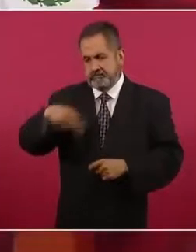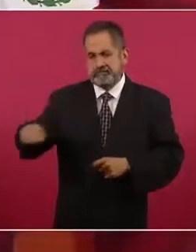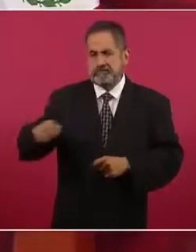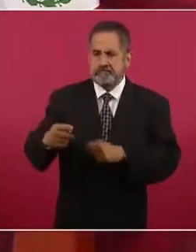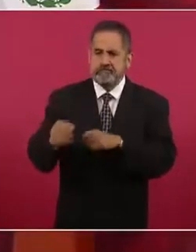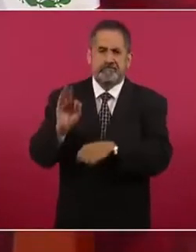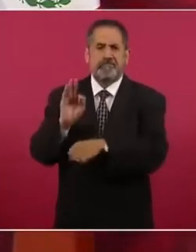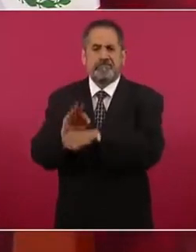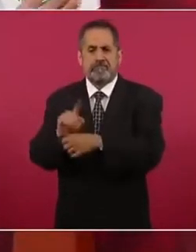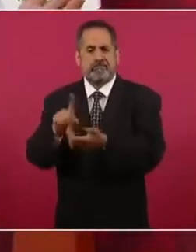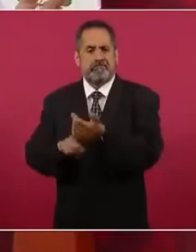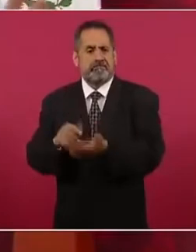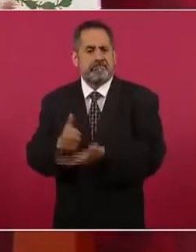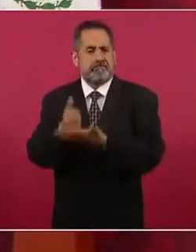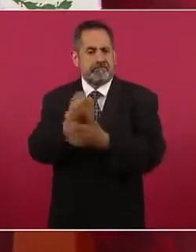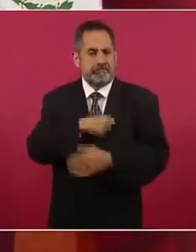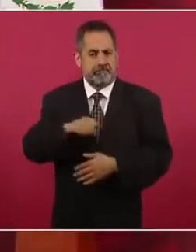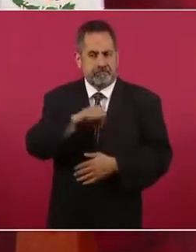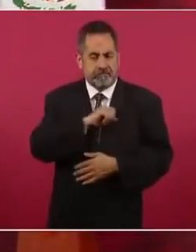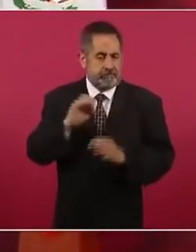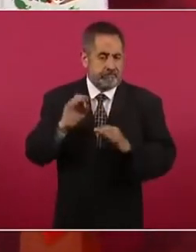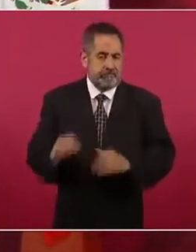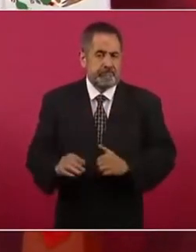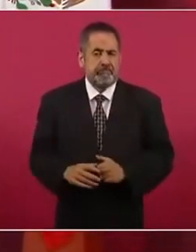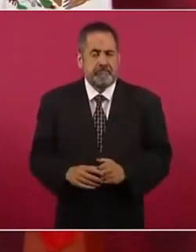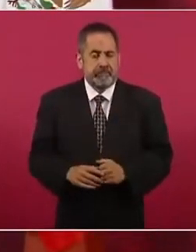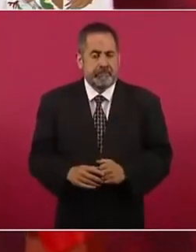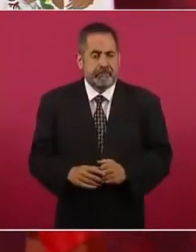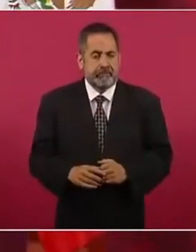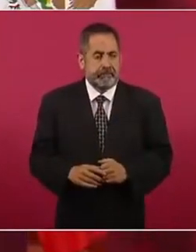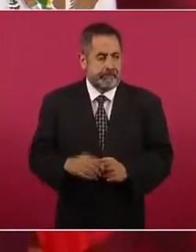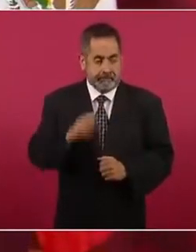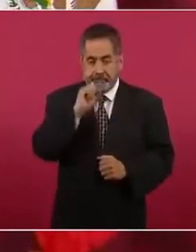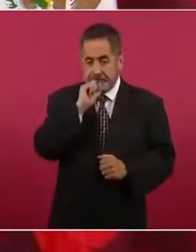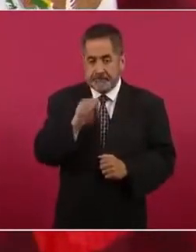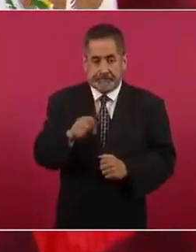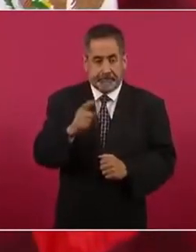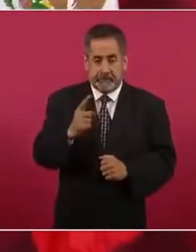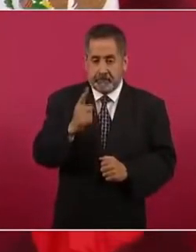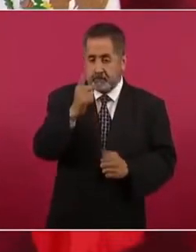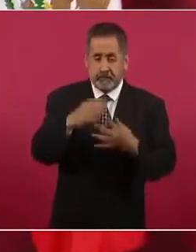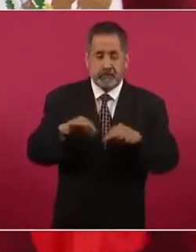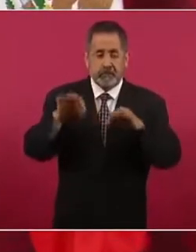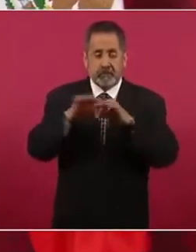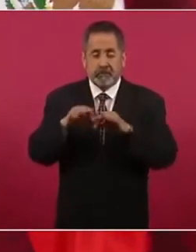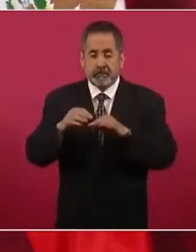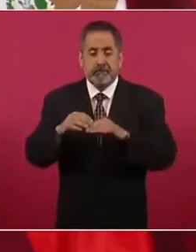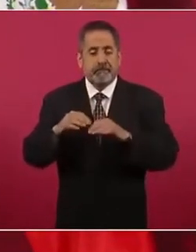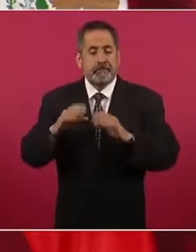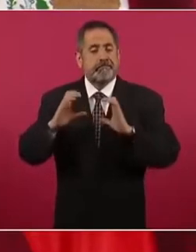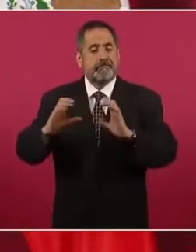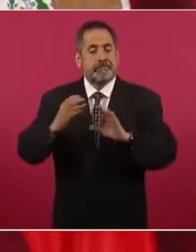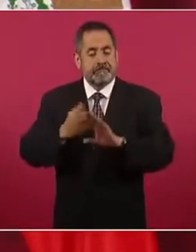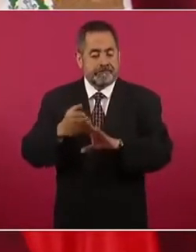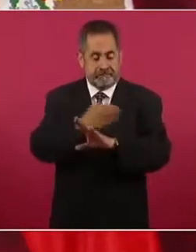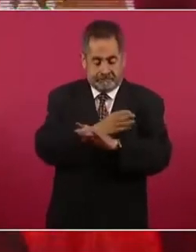y en todo esto es fundamental la medicina preventiva.